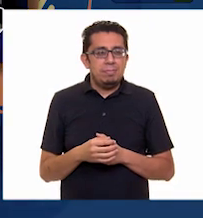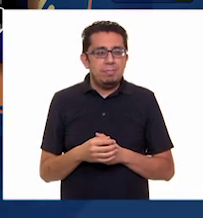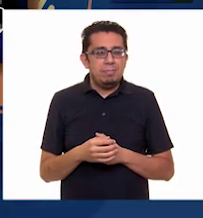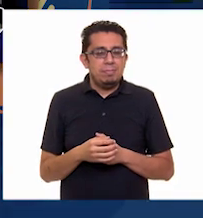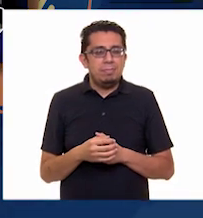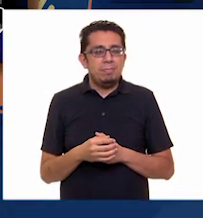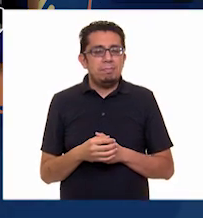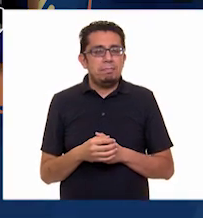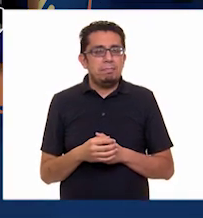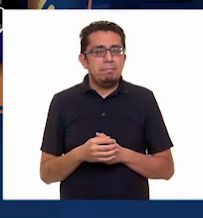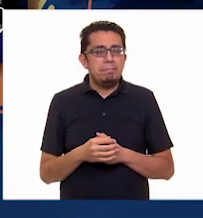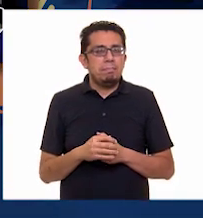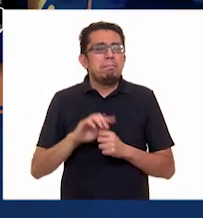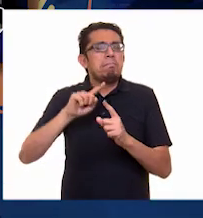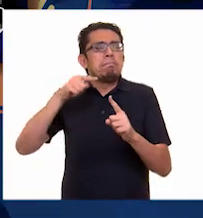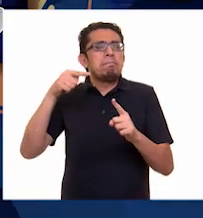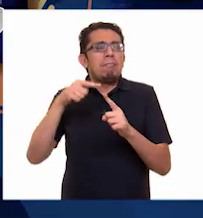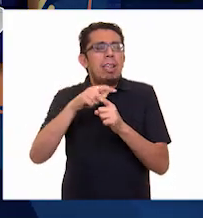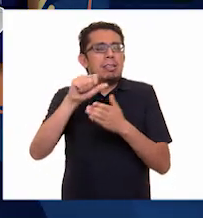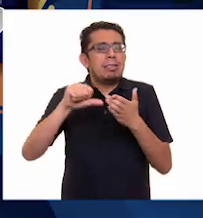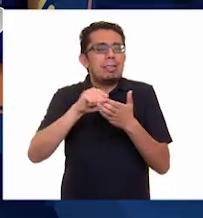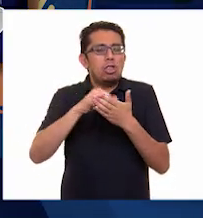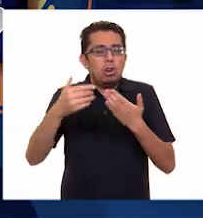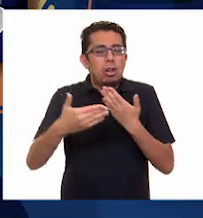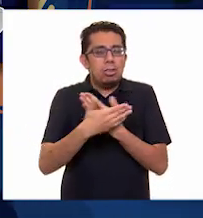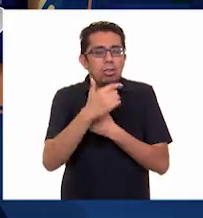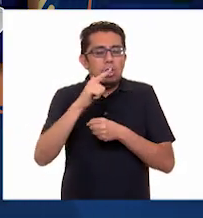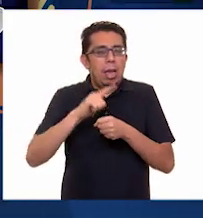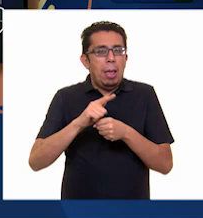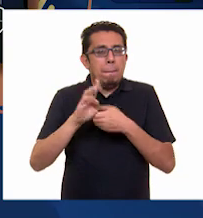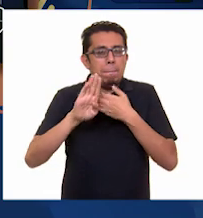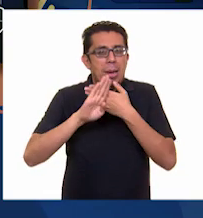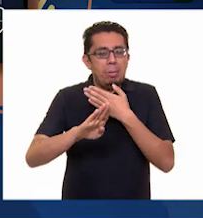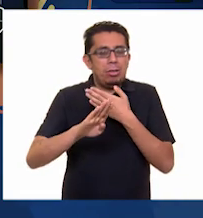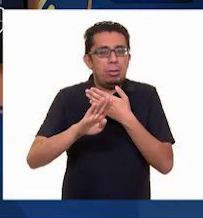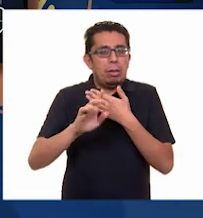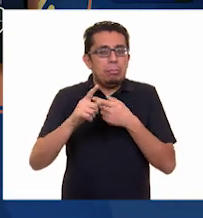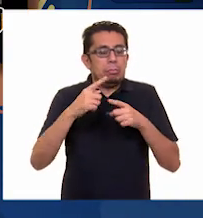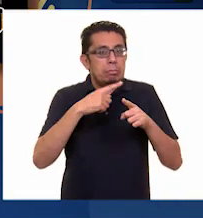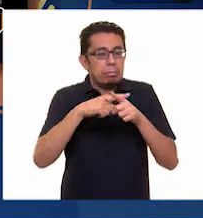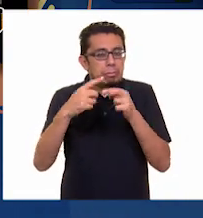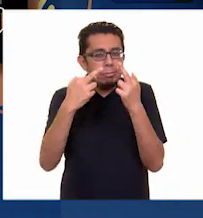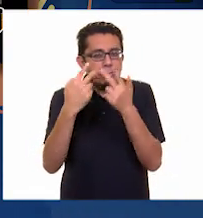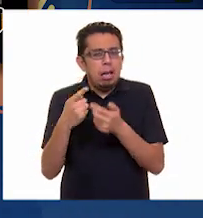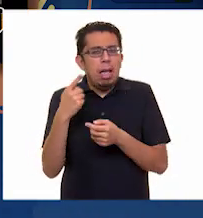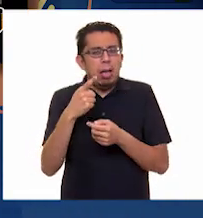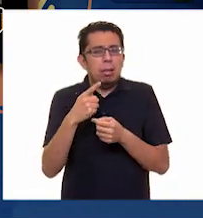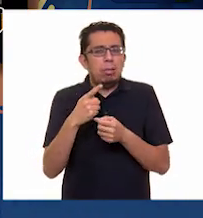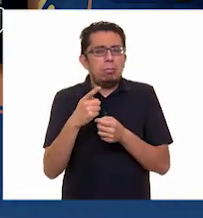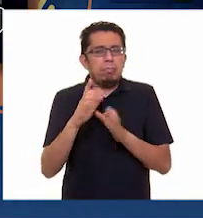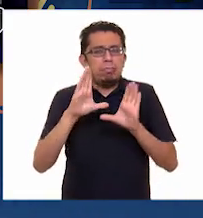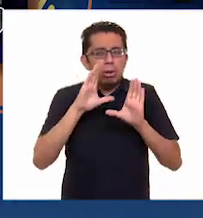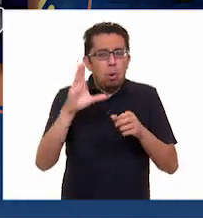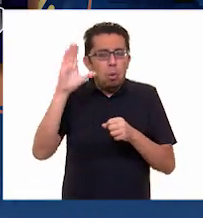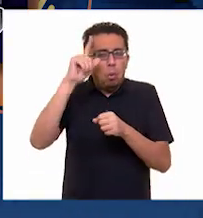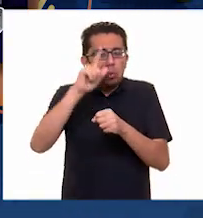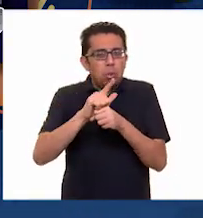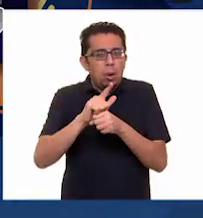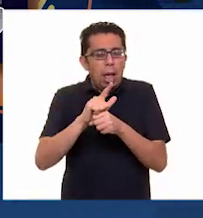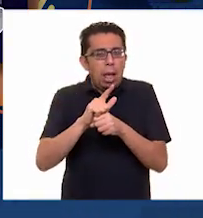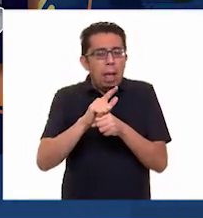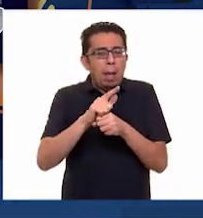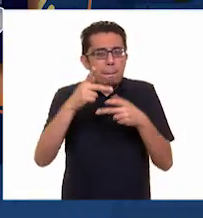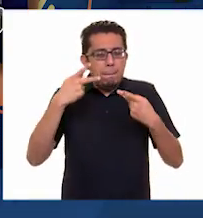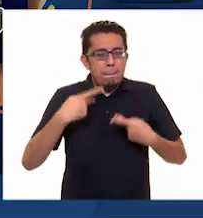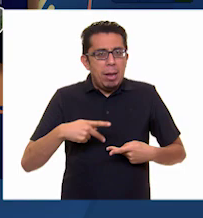La misión del Centro Nacional de Prevención de Desastres es fomentar la cultura de la autoprotección entre la sociedad